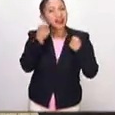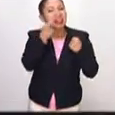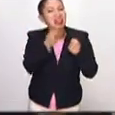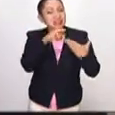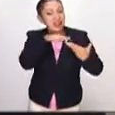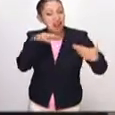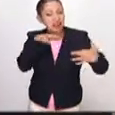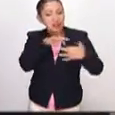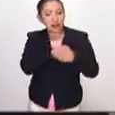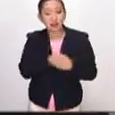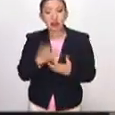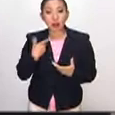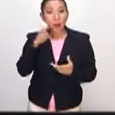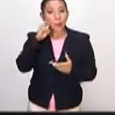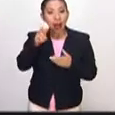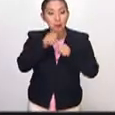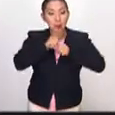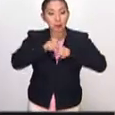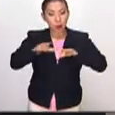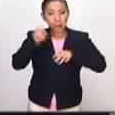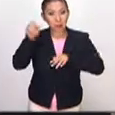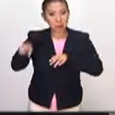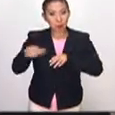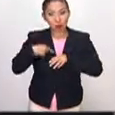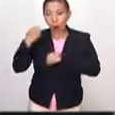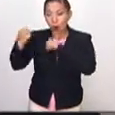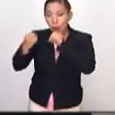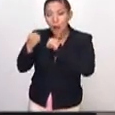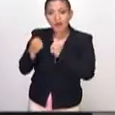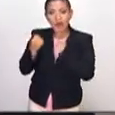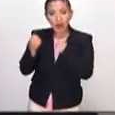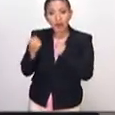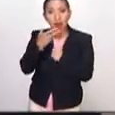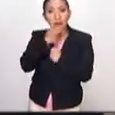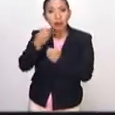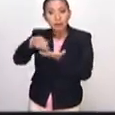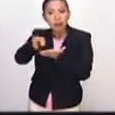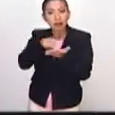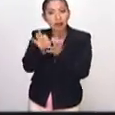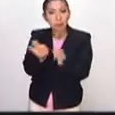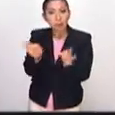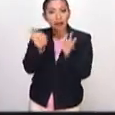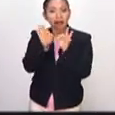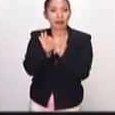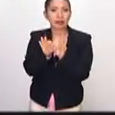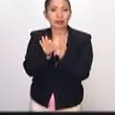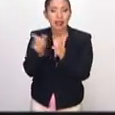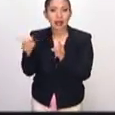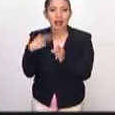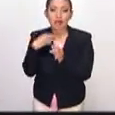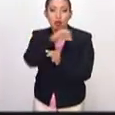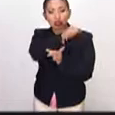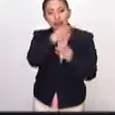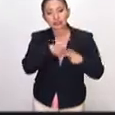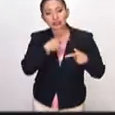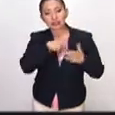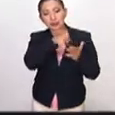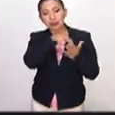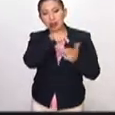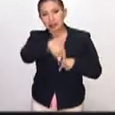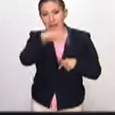esta relación. Que vea las ondas expansivas justamente de una obra tan fuerte, de un pintor tan importante, en los pintores que tenemos.